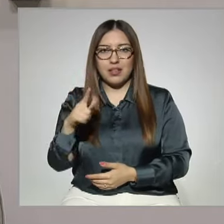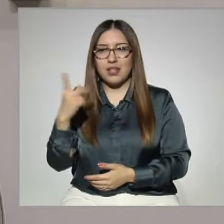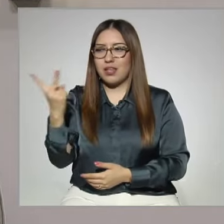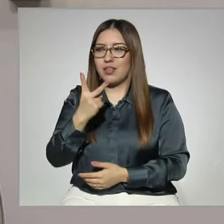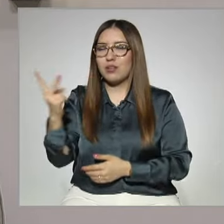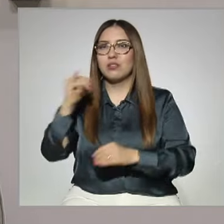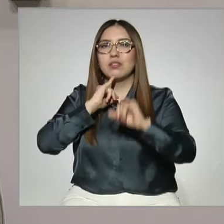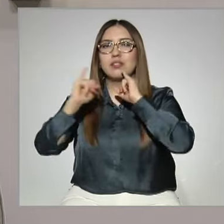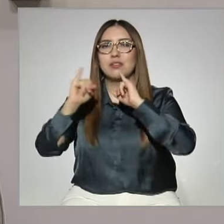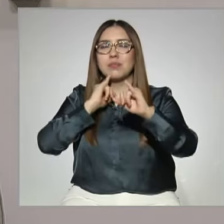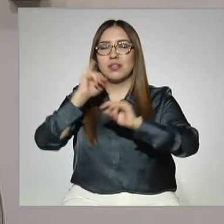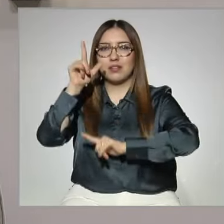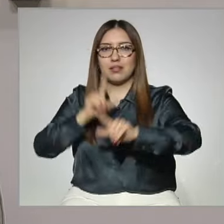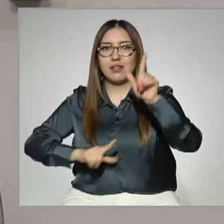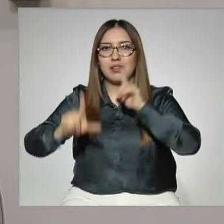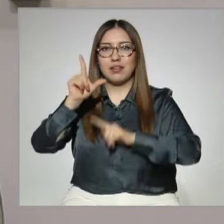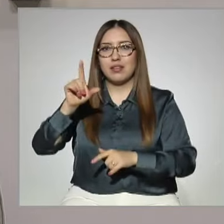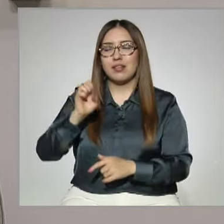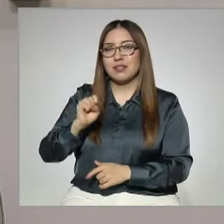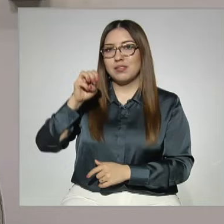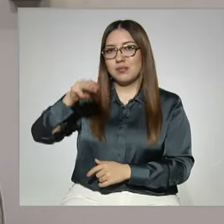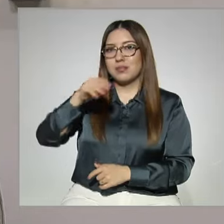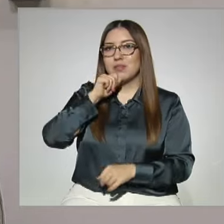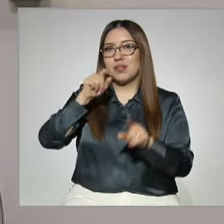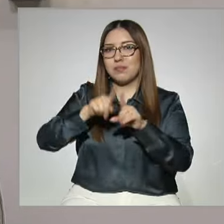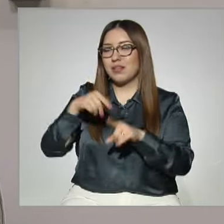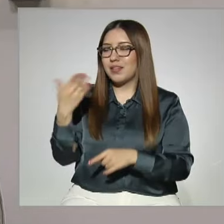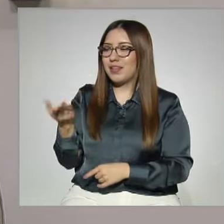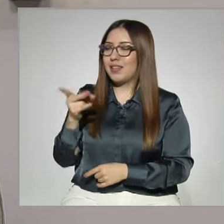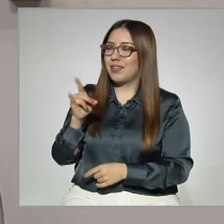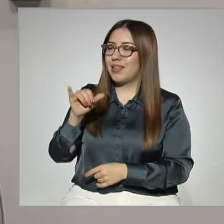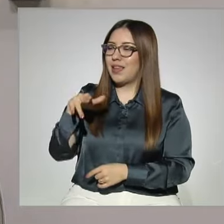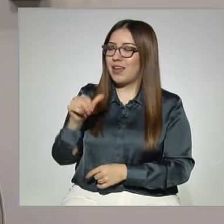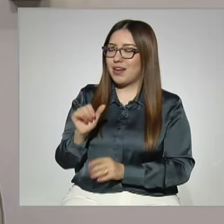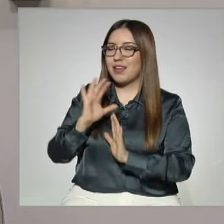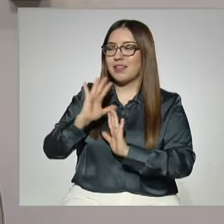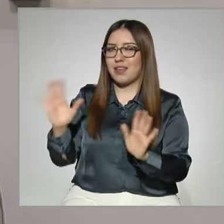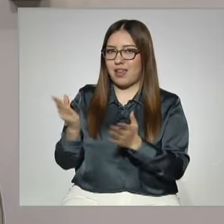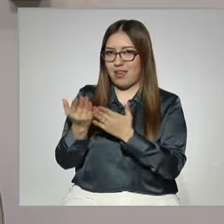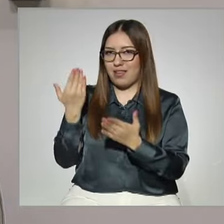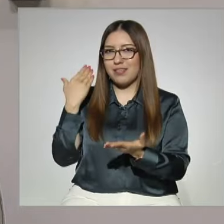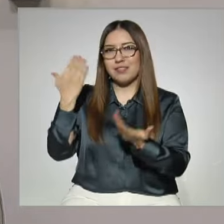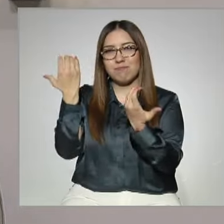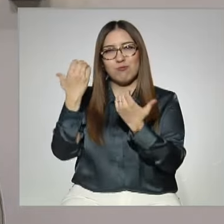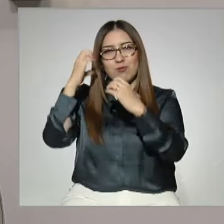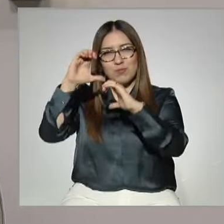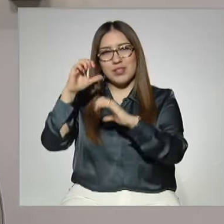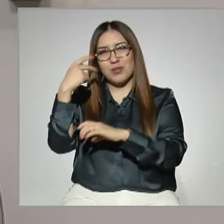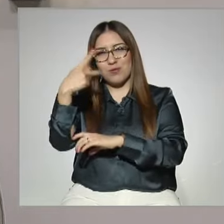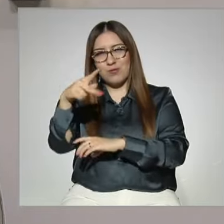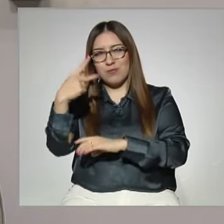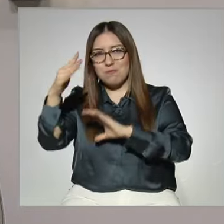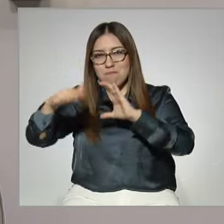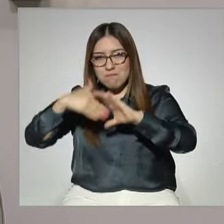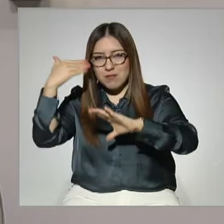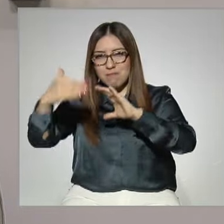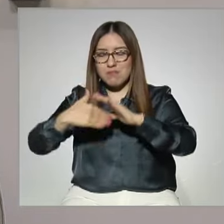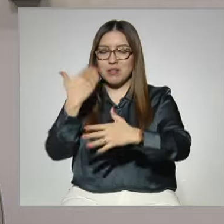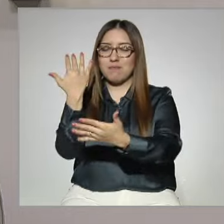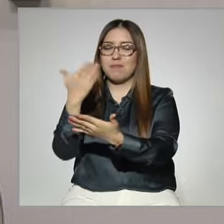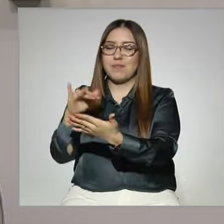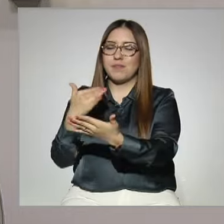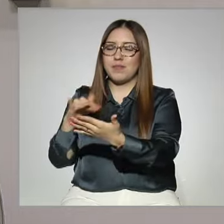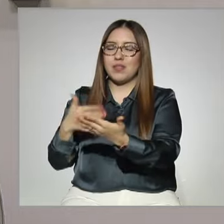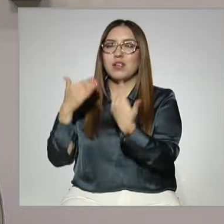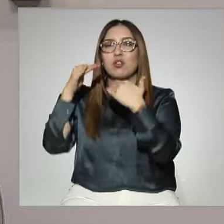nuestras intérpretes en lengua de señas mexicana y Diana Laura, que ya nos ha compartido sus testimonios y lo que nos han querido contar